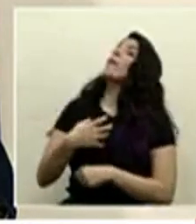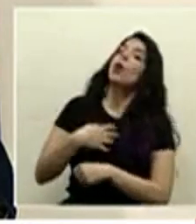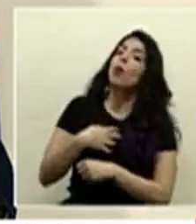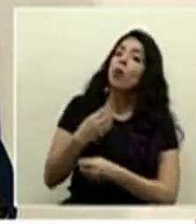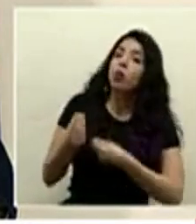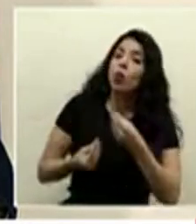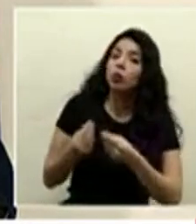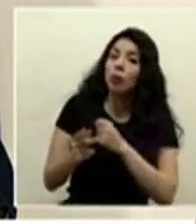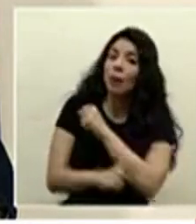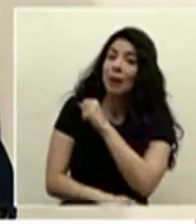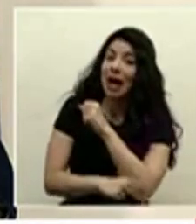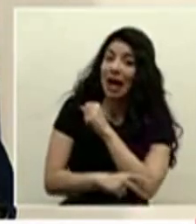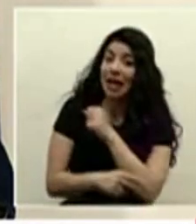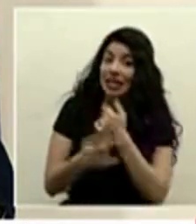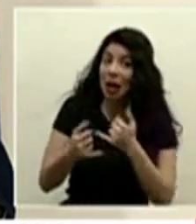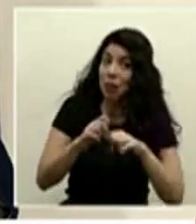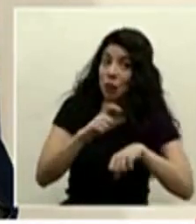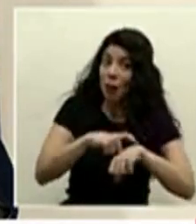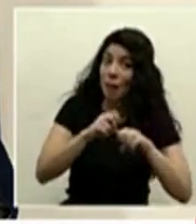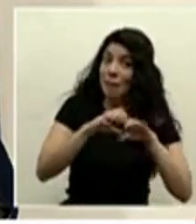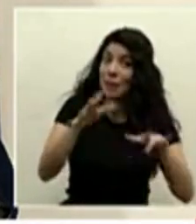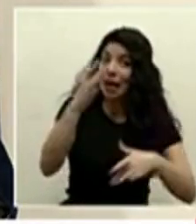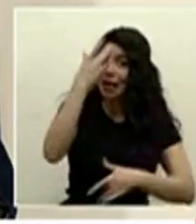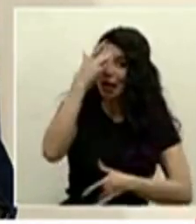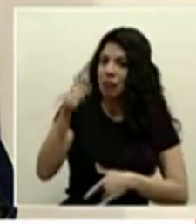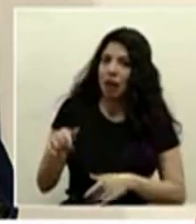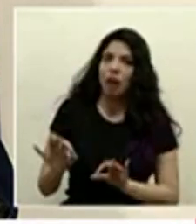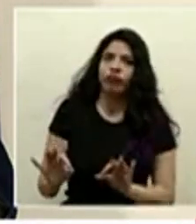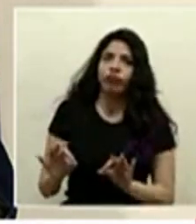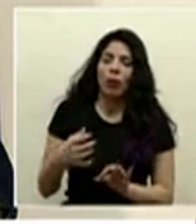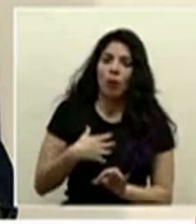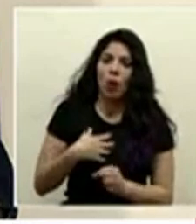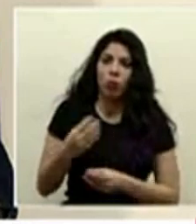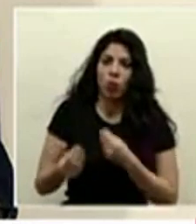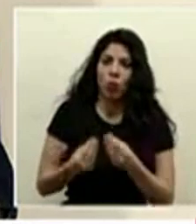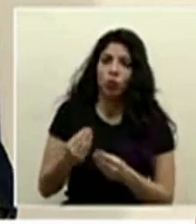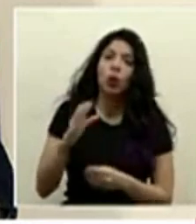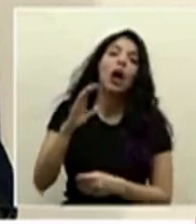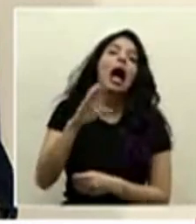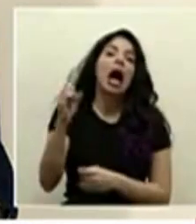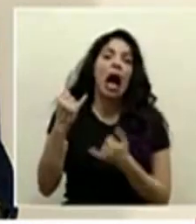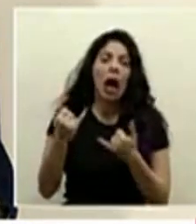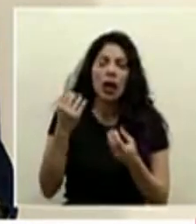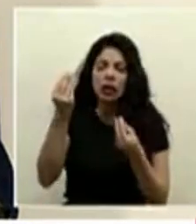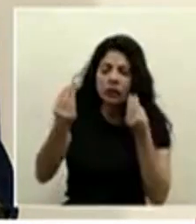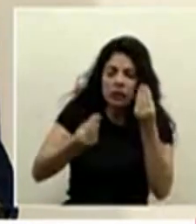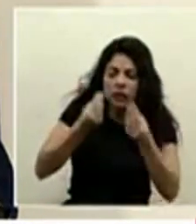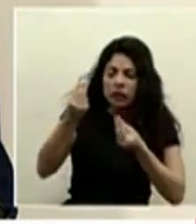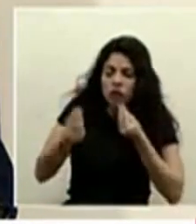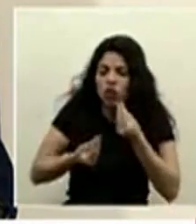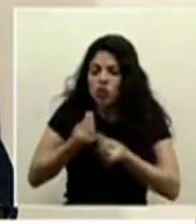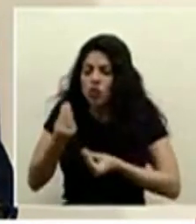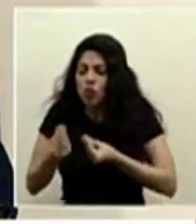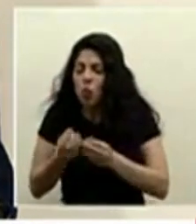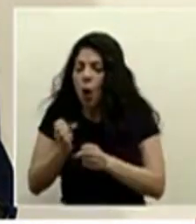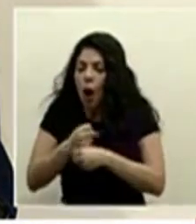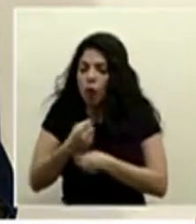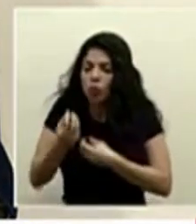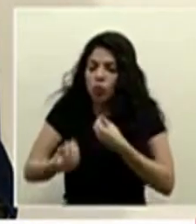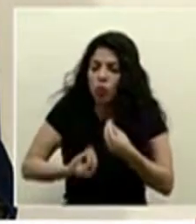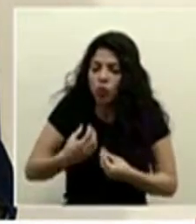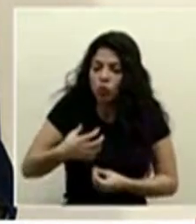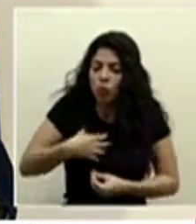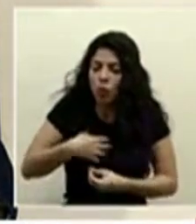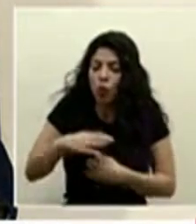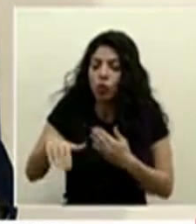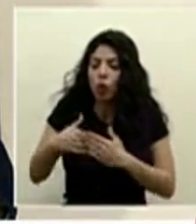país en este momento de pandemia en buena hora y la caja también está valorando en la medida de lo posible producir lo que